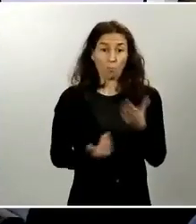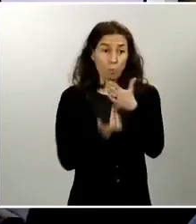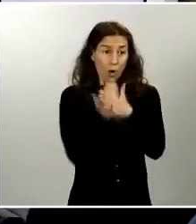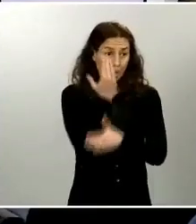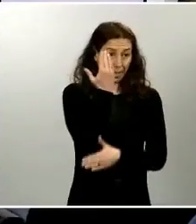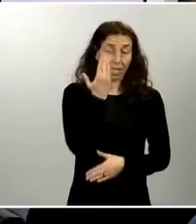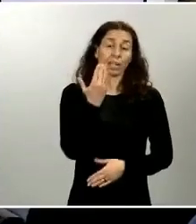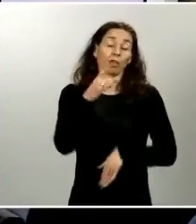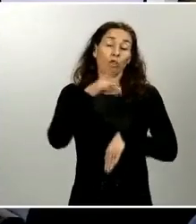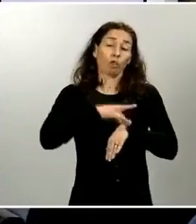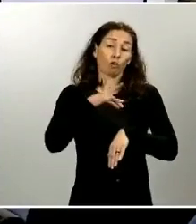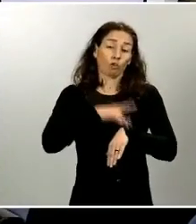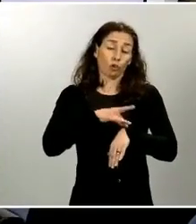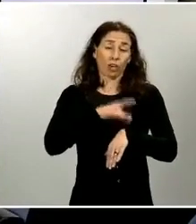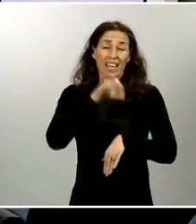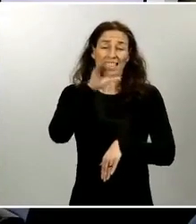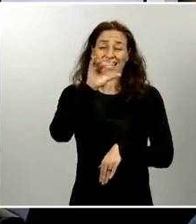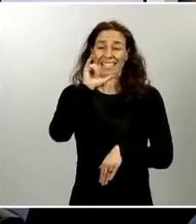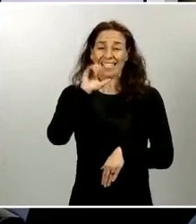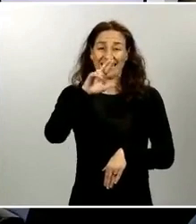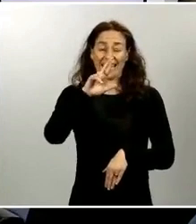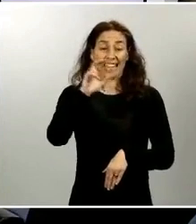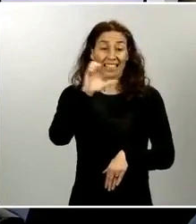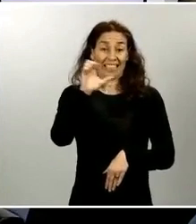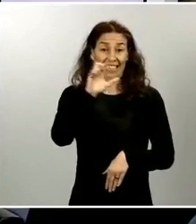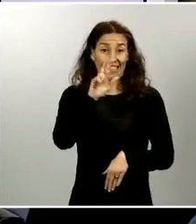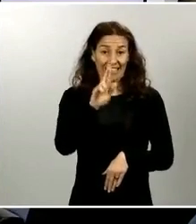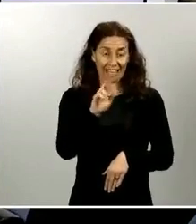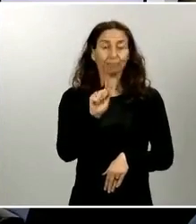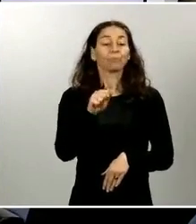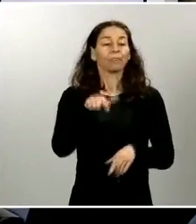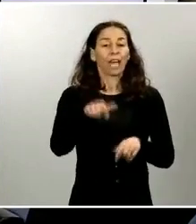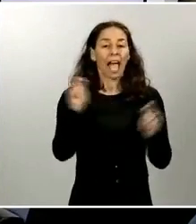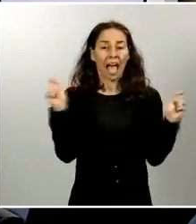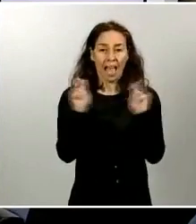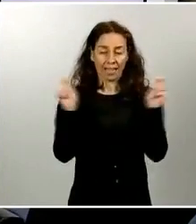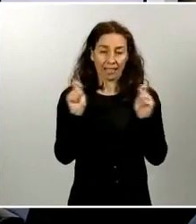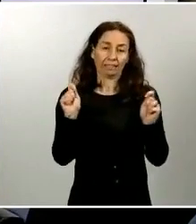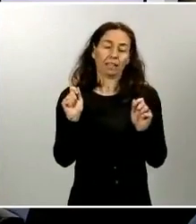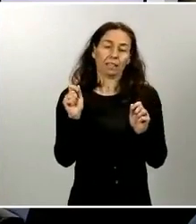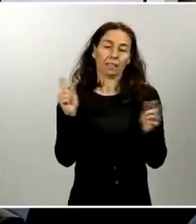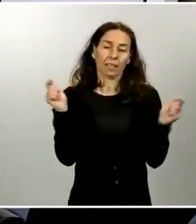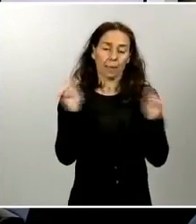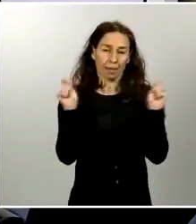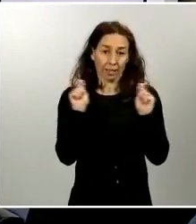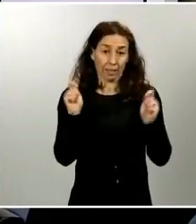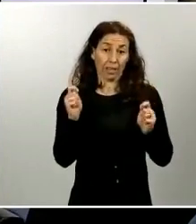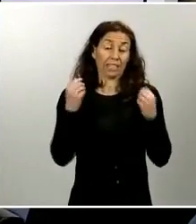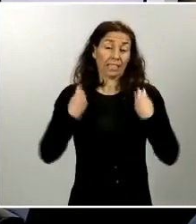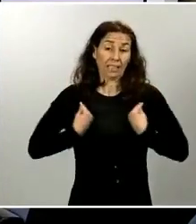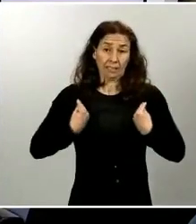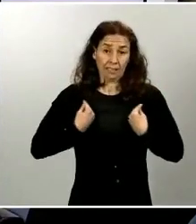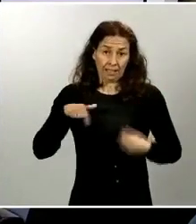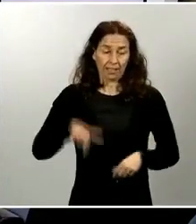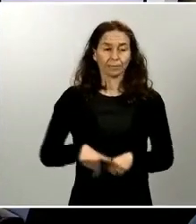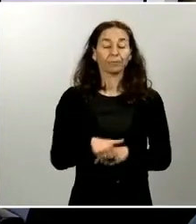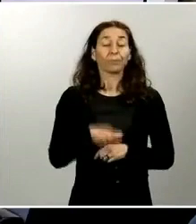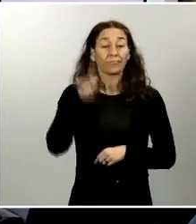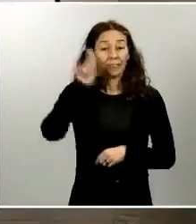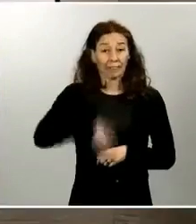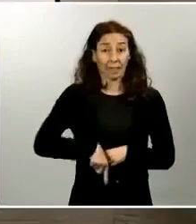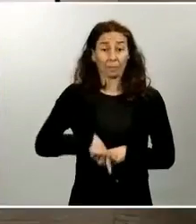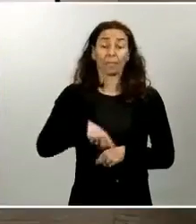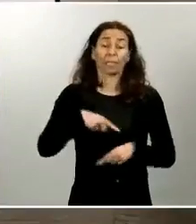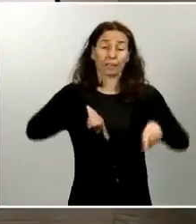Sierra, la jefa de área del Centro de Coordinación de Alertas y Emergencias Sanitarias del Ministerio de Sanidad. María José Rayo, secretaria general de Transportes y